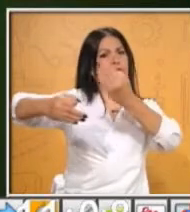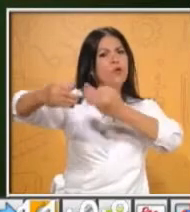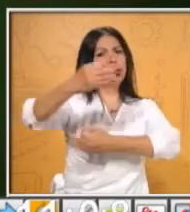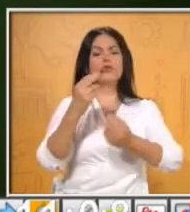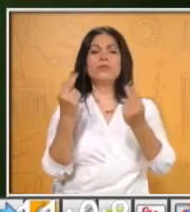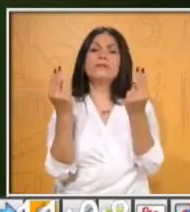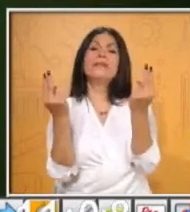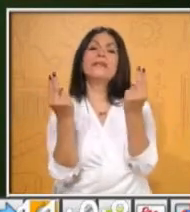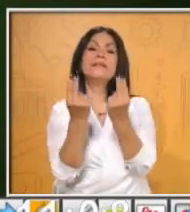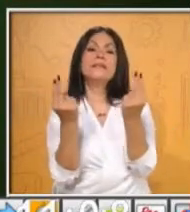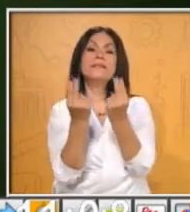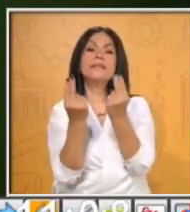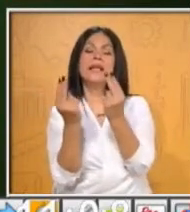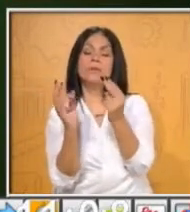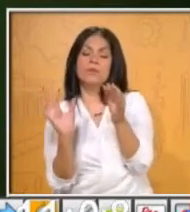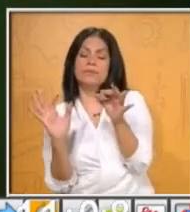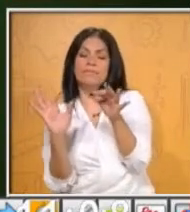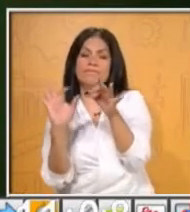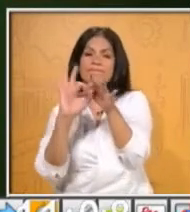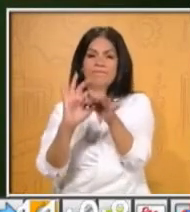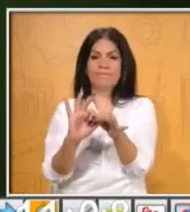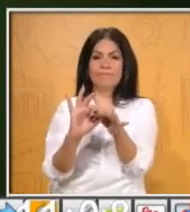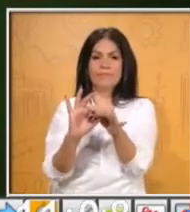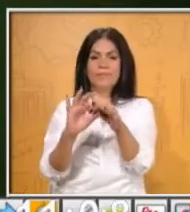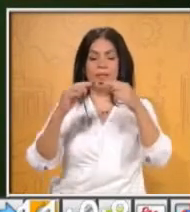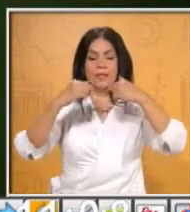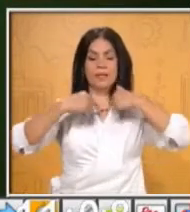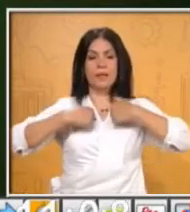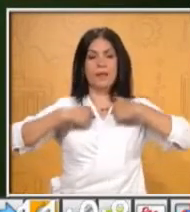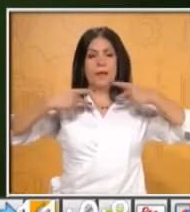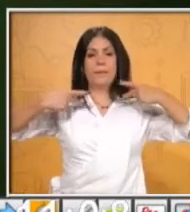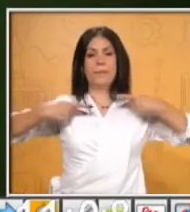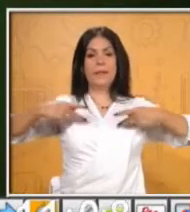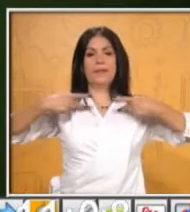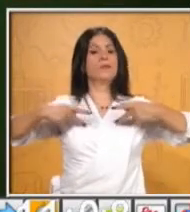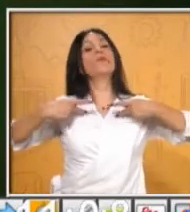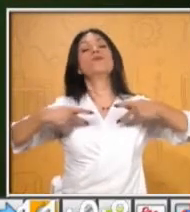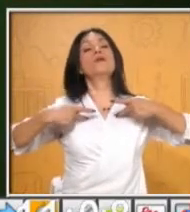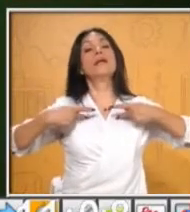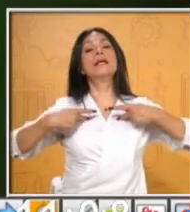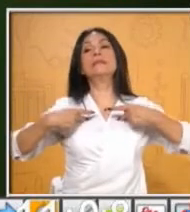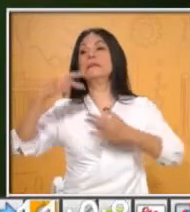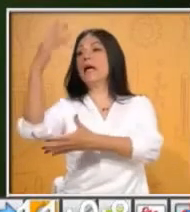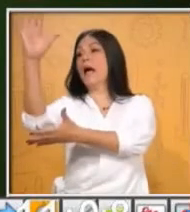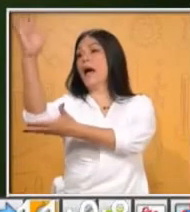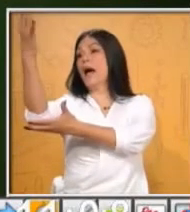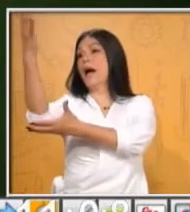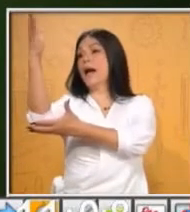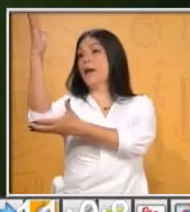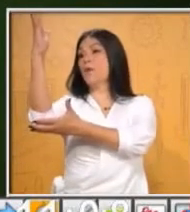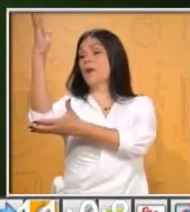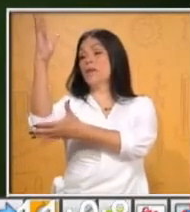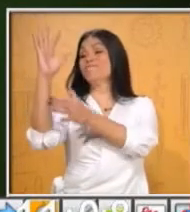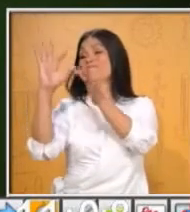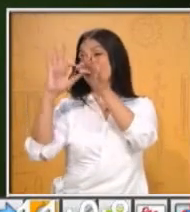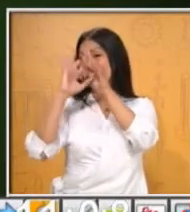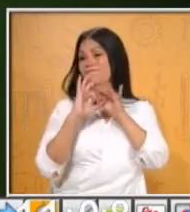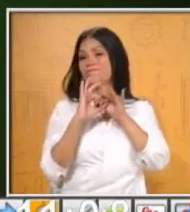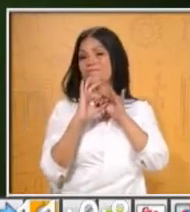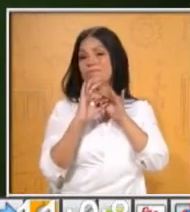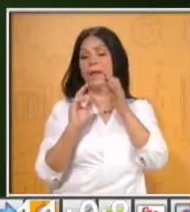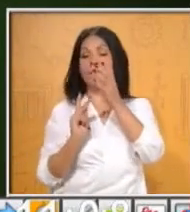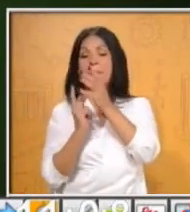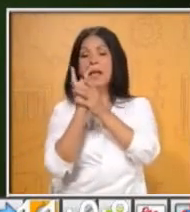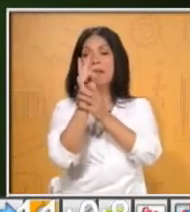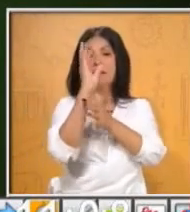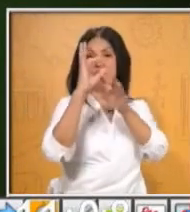animales, del oxígeno que nos proporcionan los árboles, las plantas. Muy